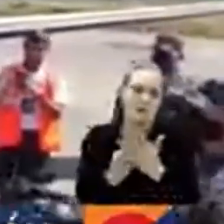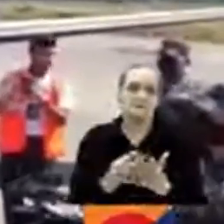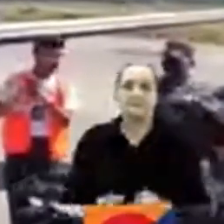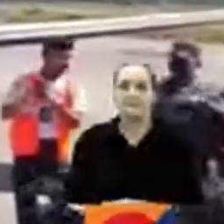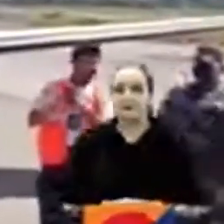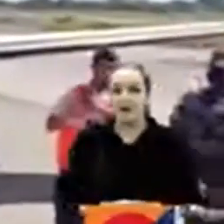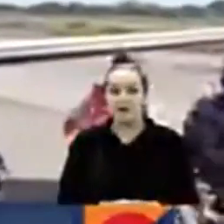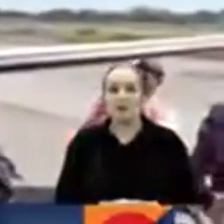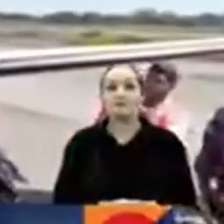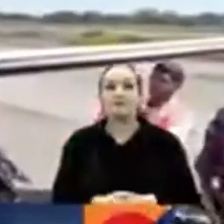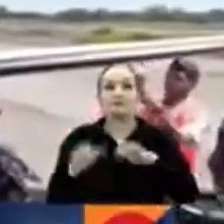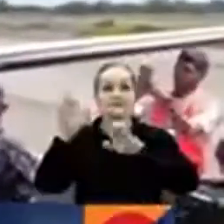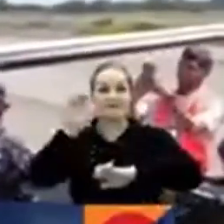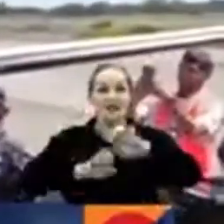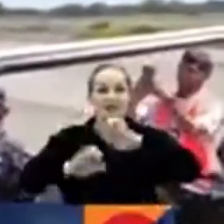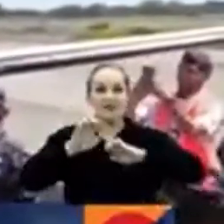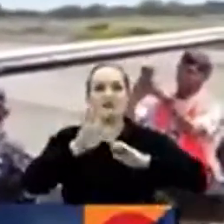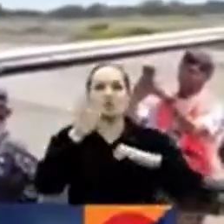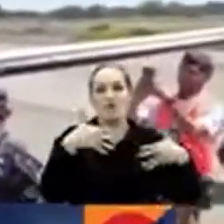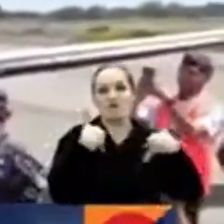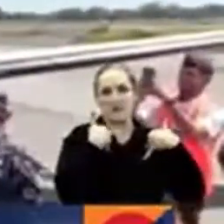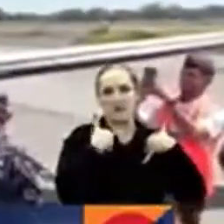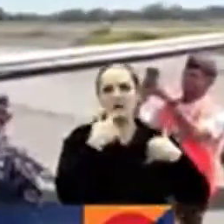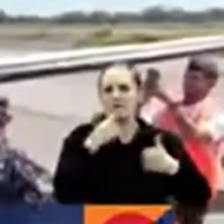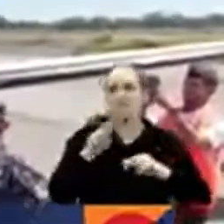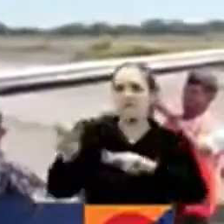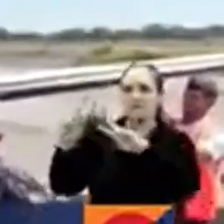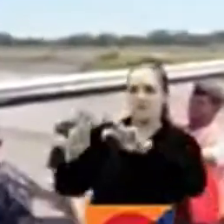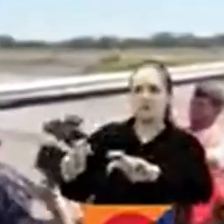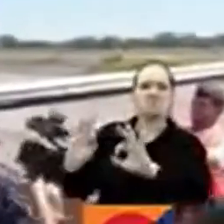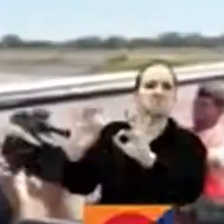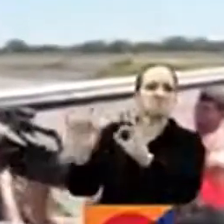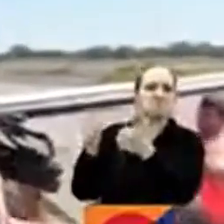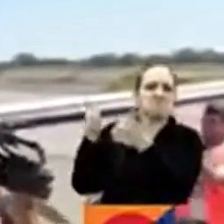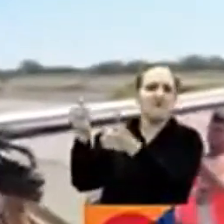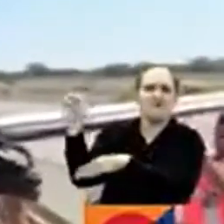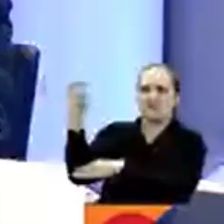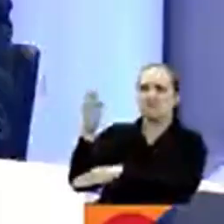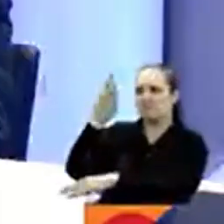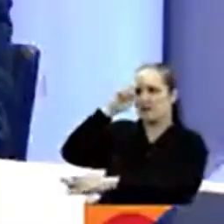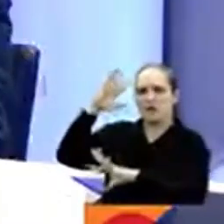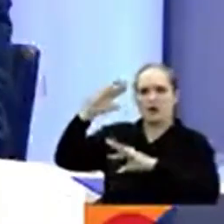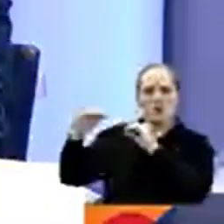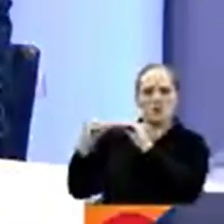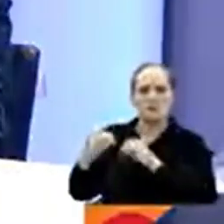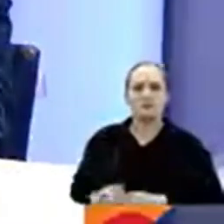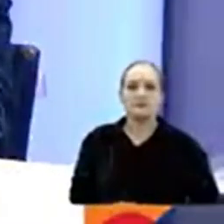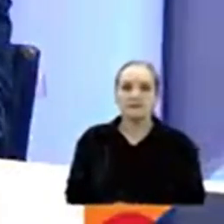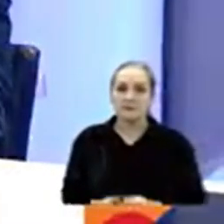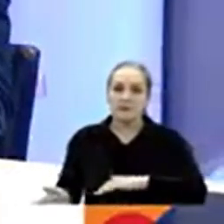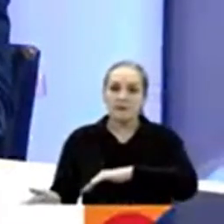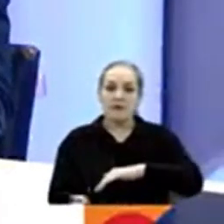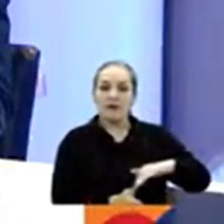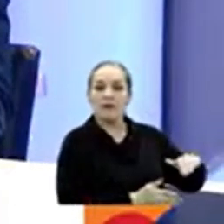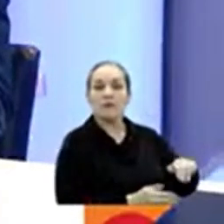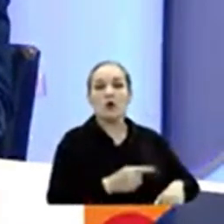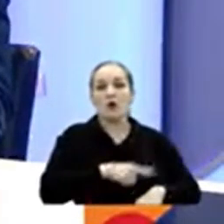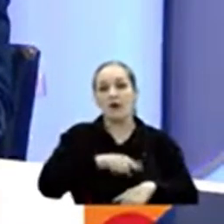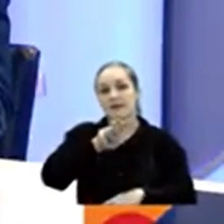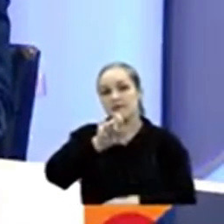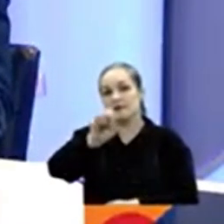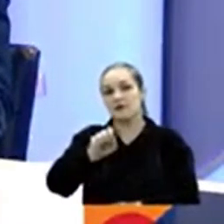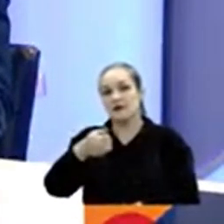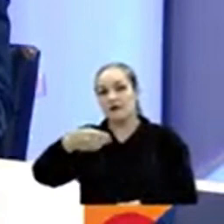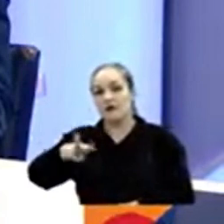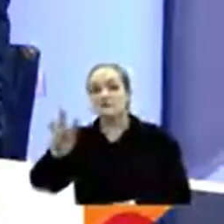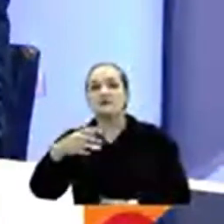víctimas resaltó la investigación de la fiscalía y estuvo de acuerdo con la petición del ente acusador. En el.13 y a la cárcel y a prisión